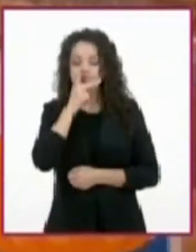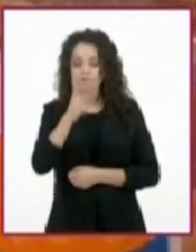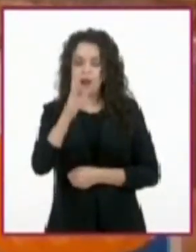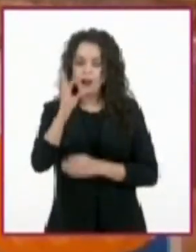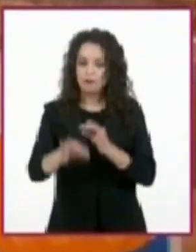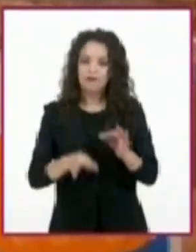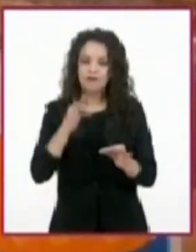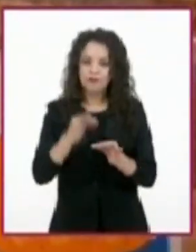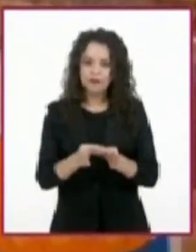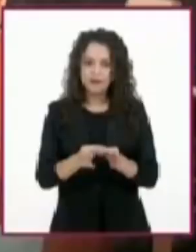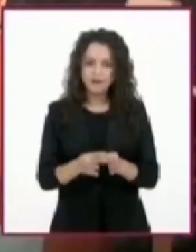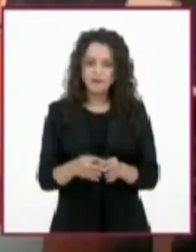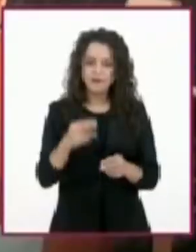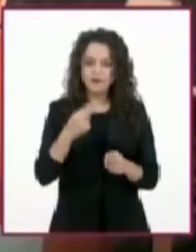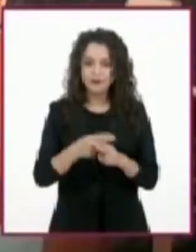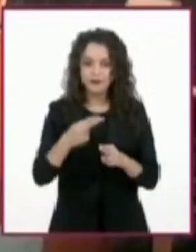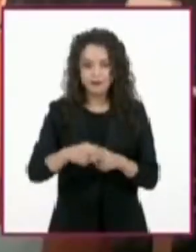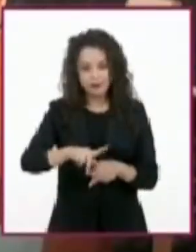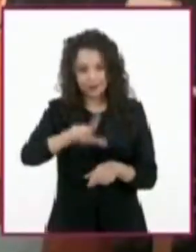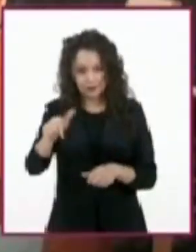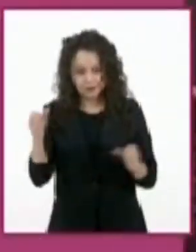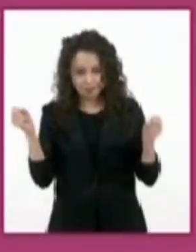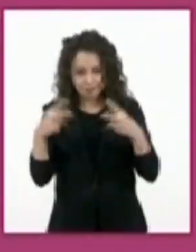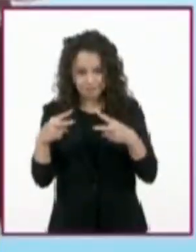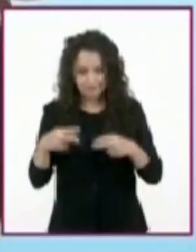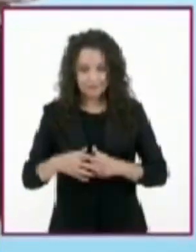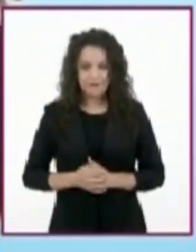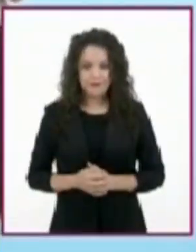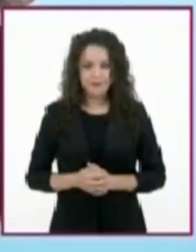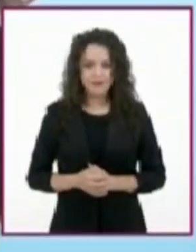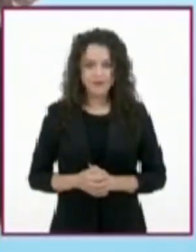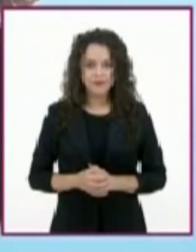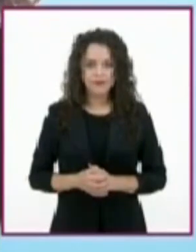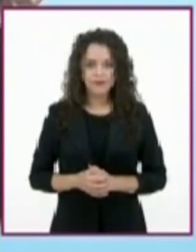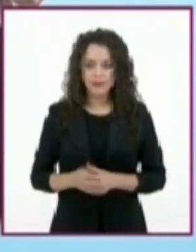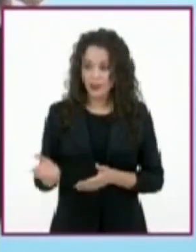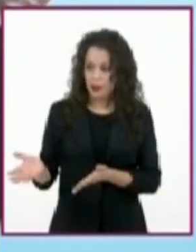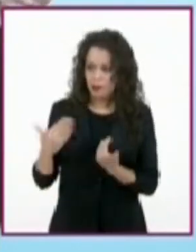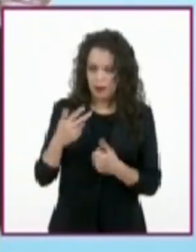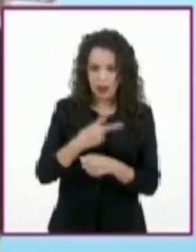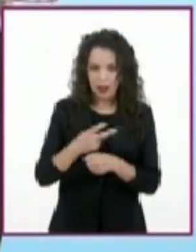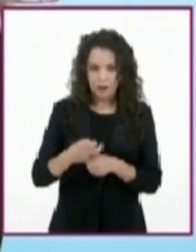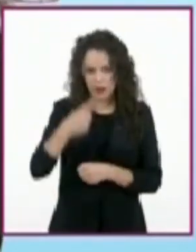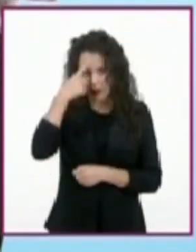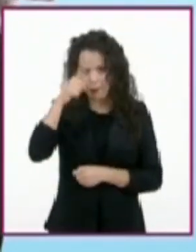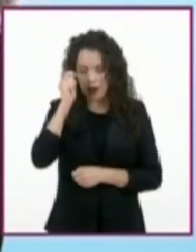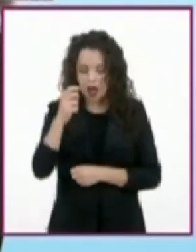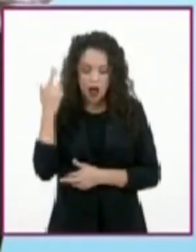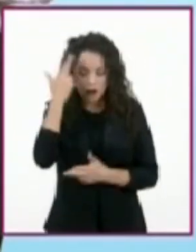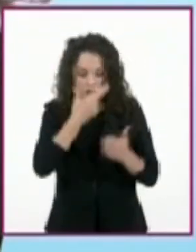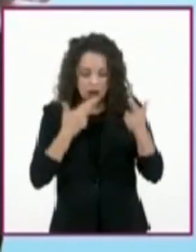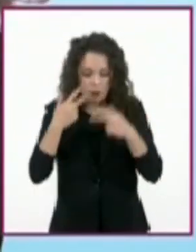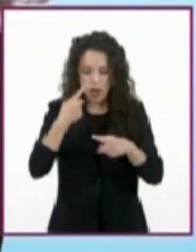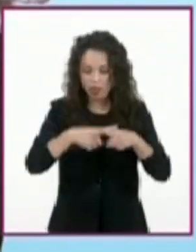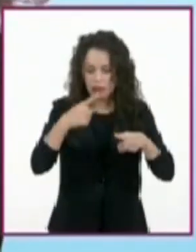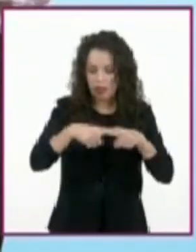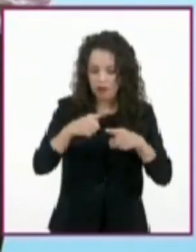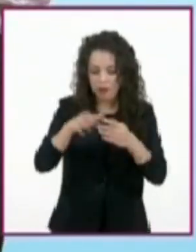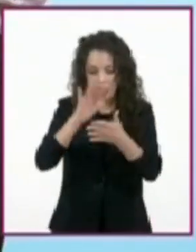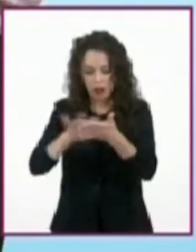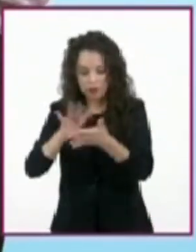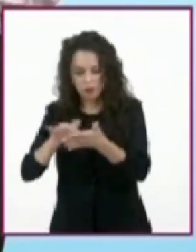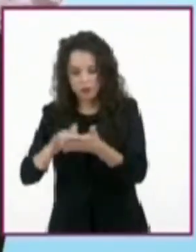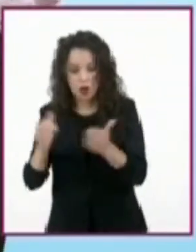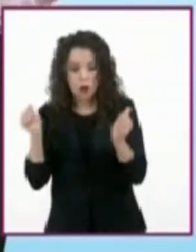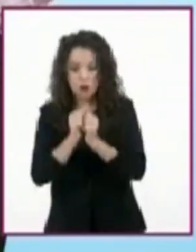coció. ¡Hasta la próxima! Las invitamos a revisar diversos textos relacionados con los temas que